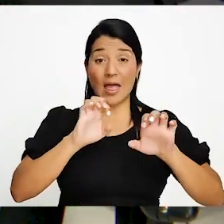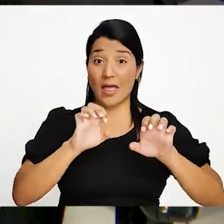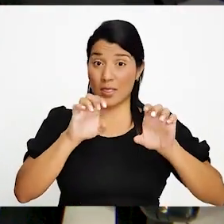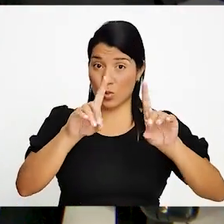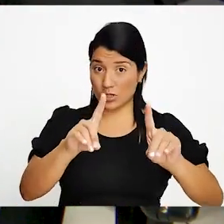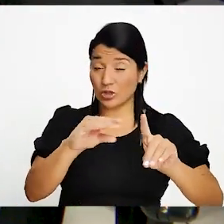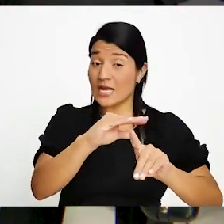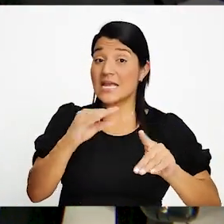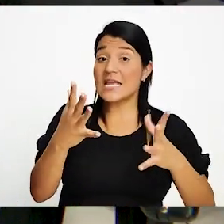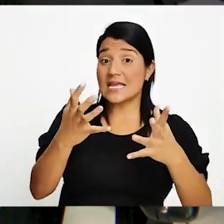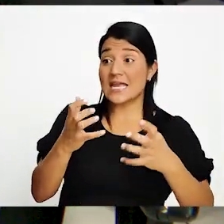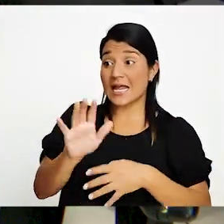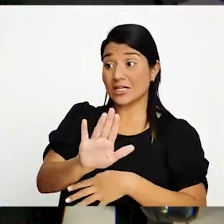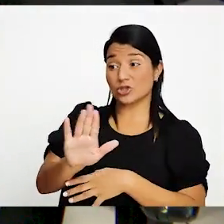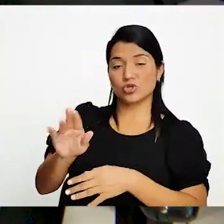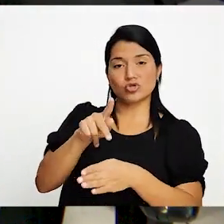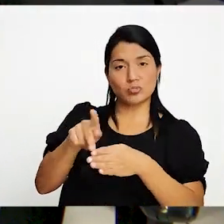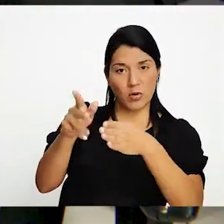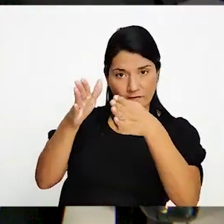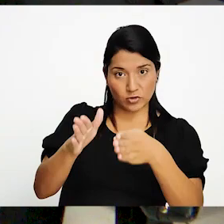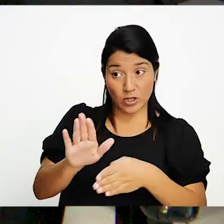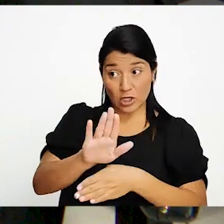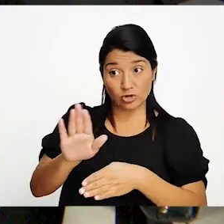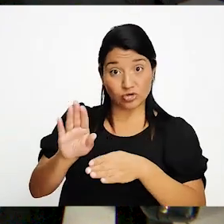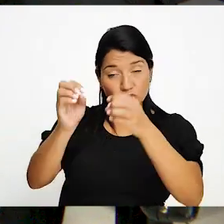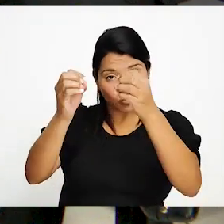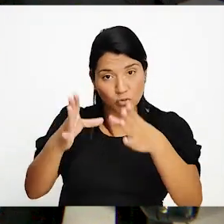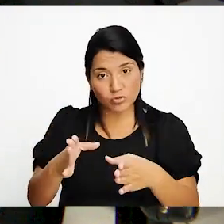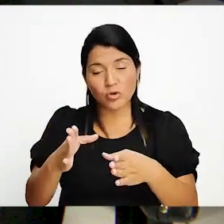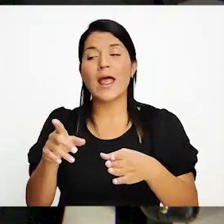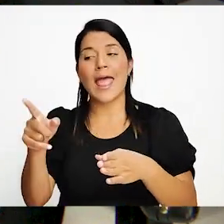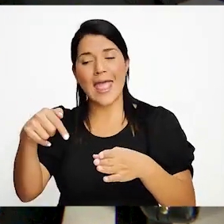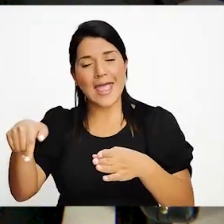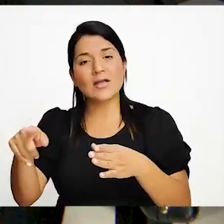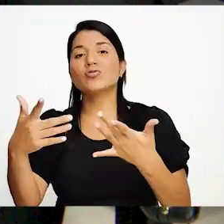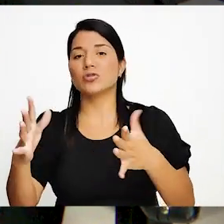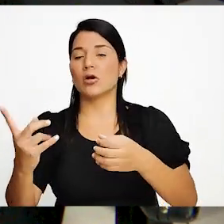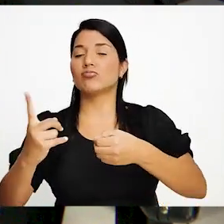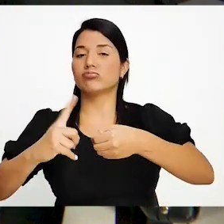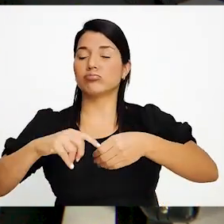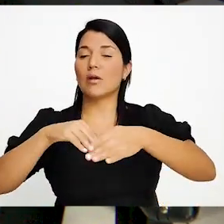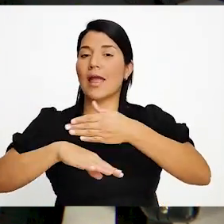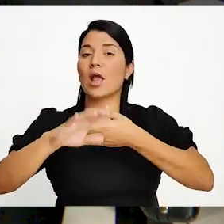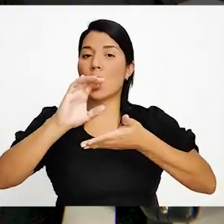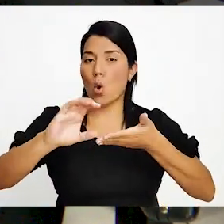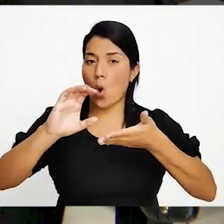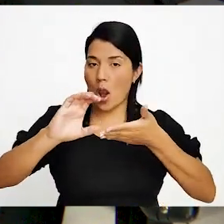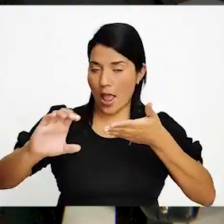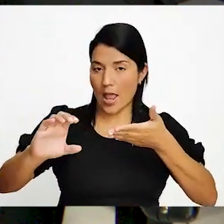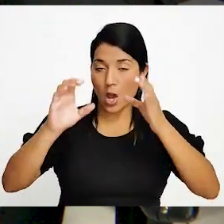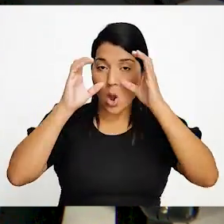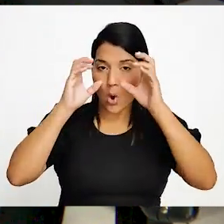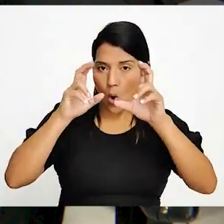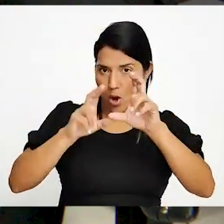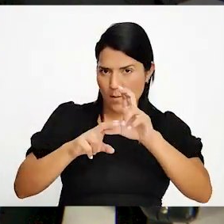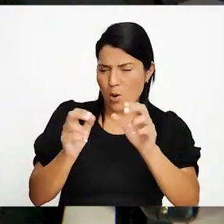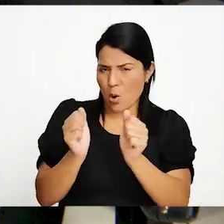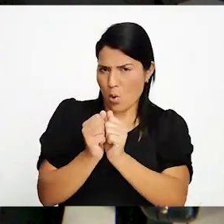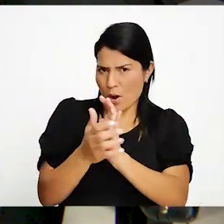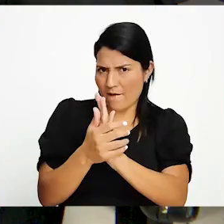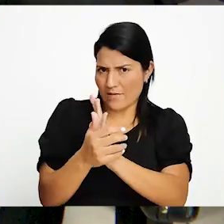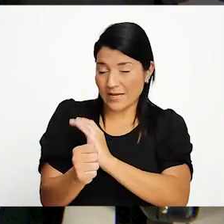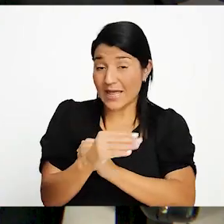que sus profesionales, los profesionales que contratan sean profesionales colegiados, profesionales competentes, que